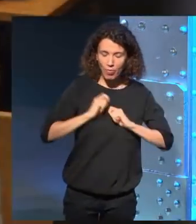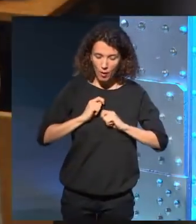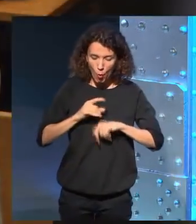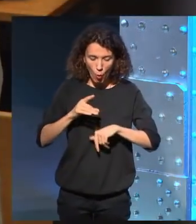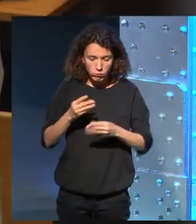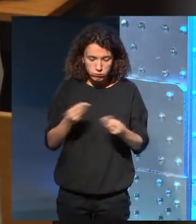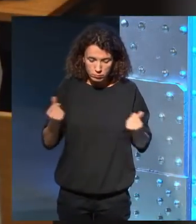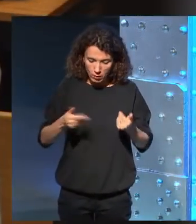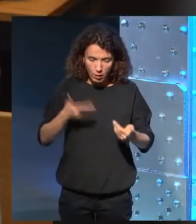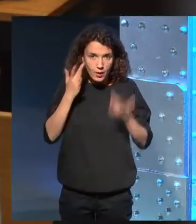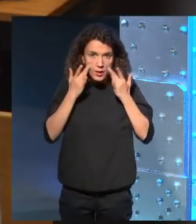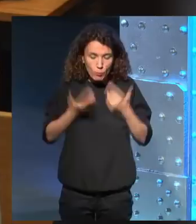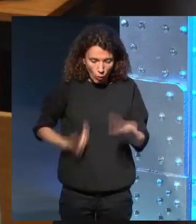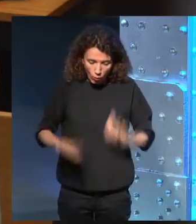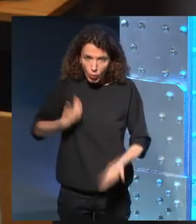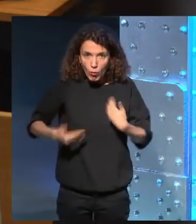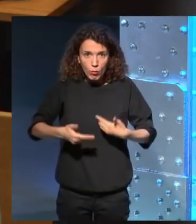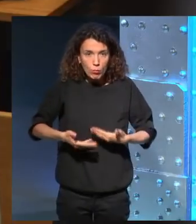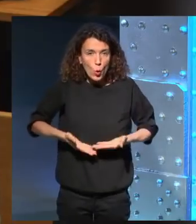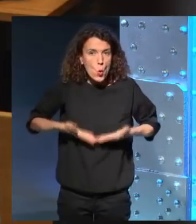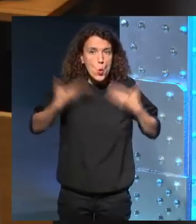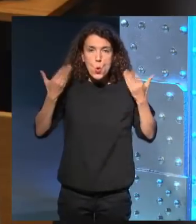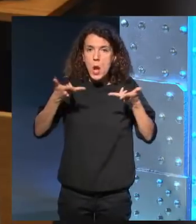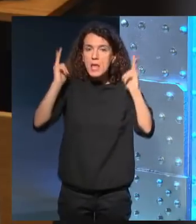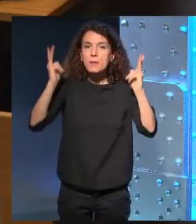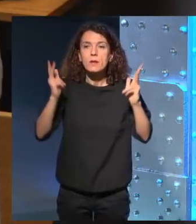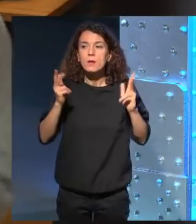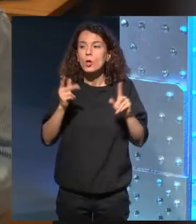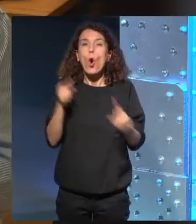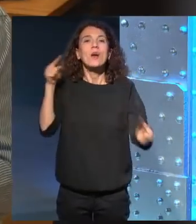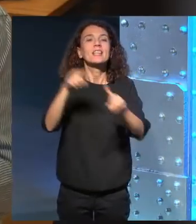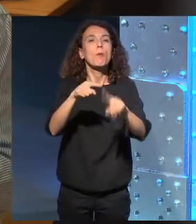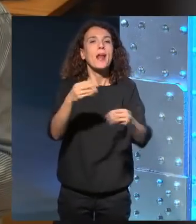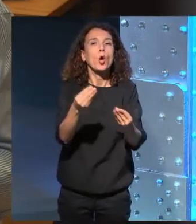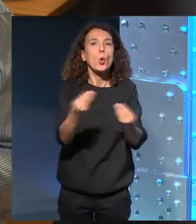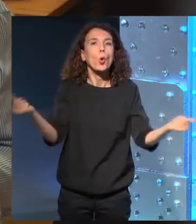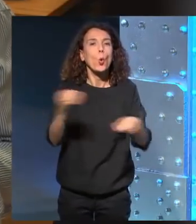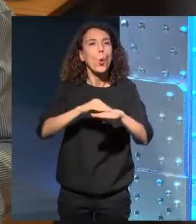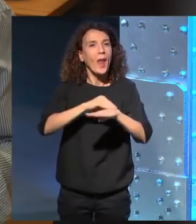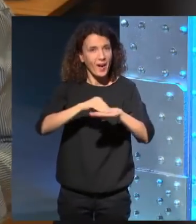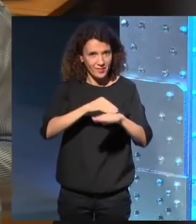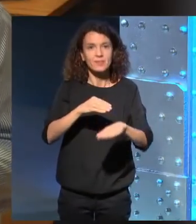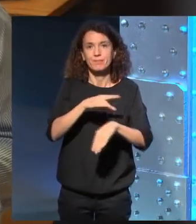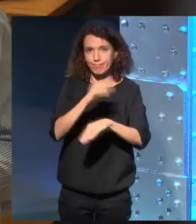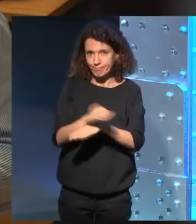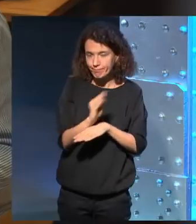haces a una intención una intención homeopática en el sentido de